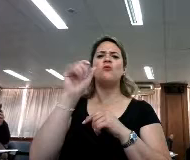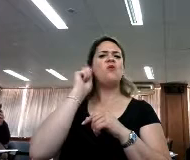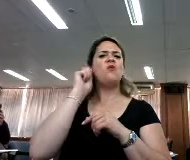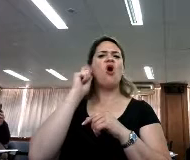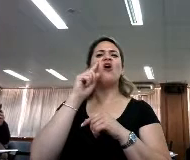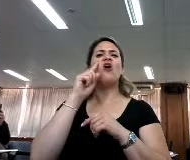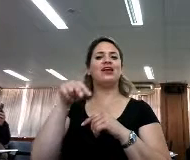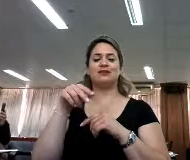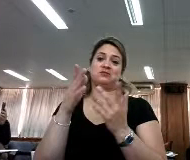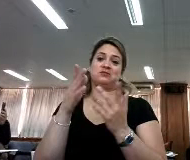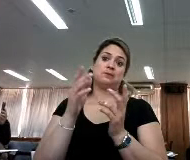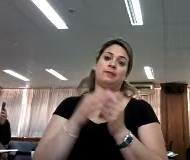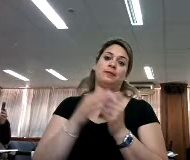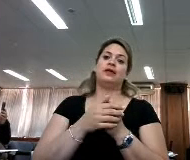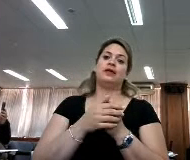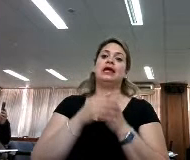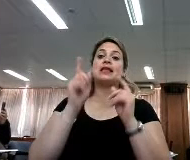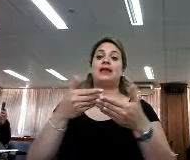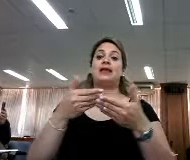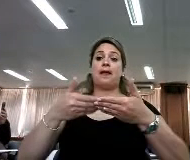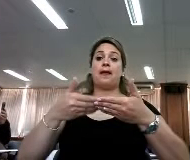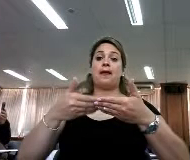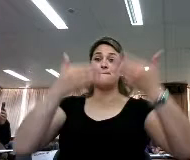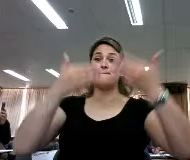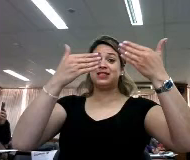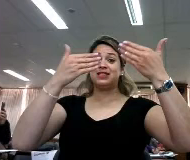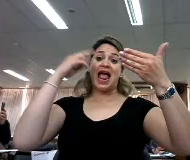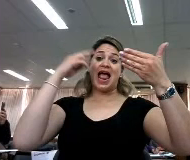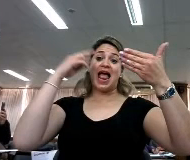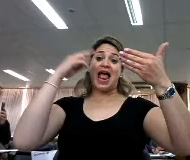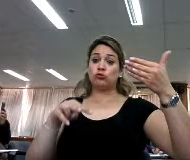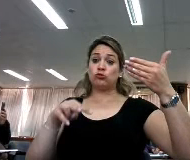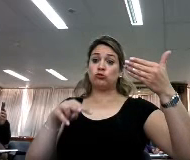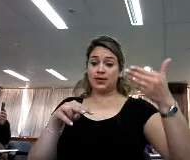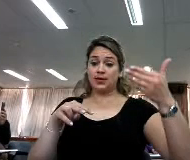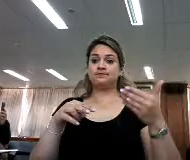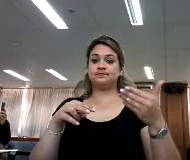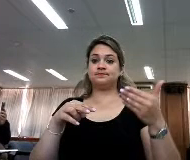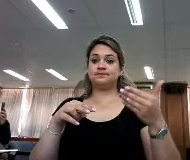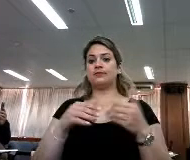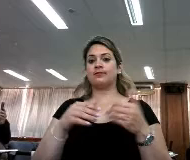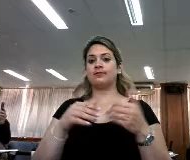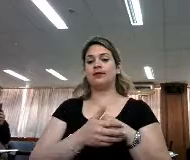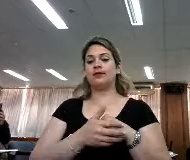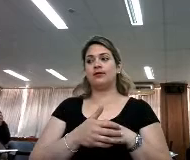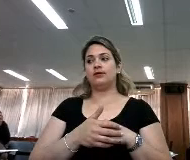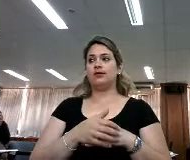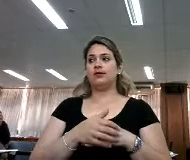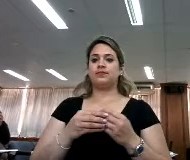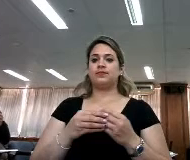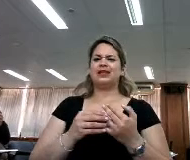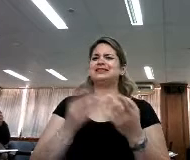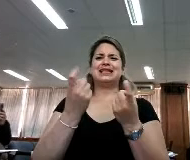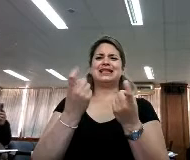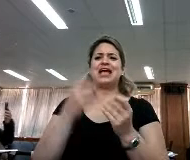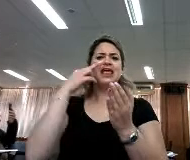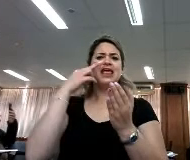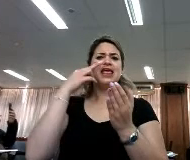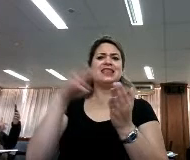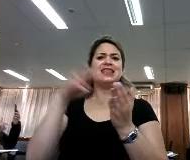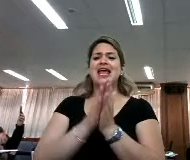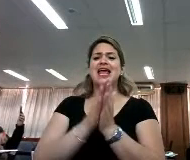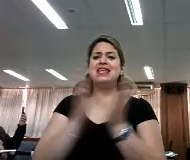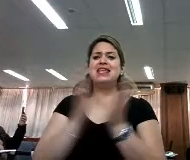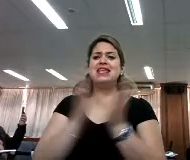Y la lectura en pantalla y la elasticidad de este libro, el libro es tanta que la podemos llevar